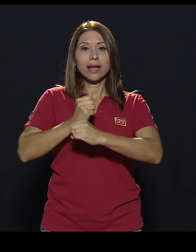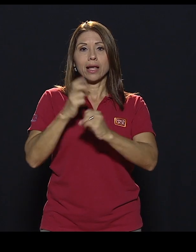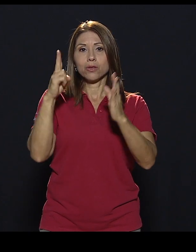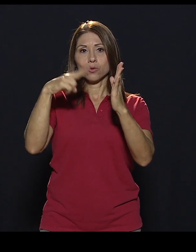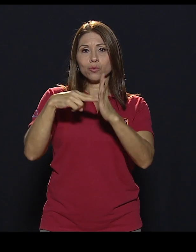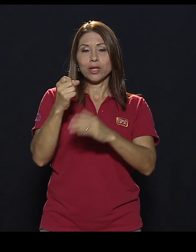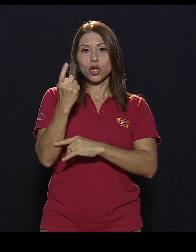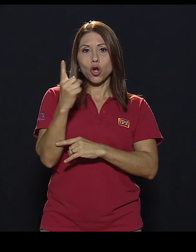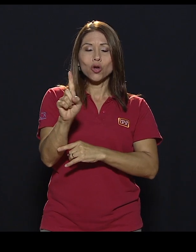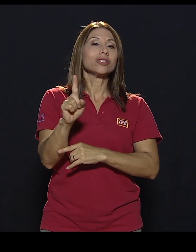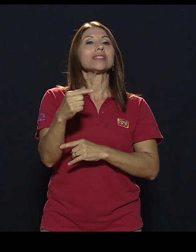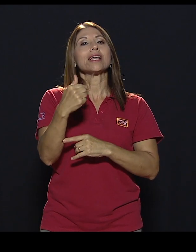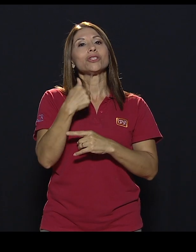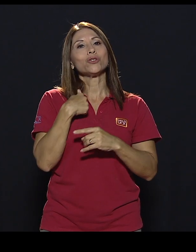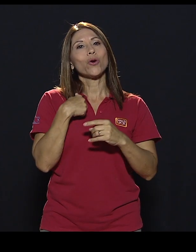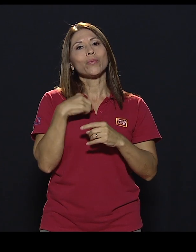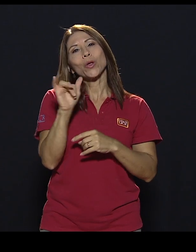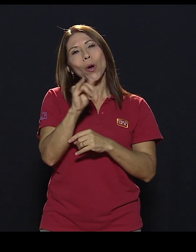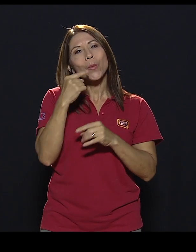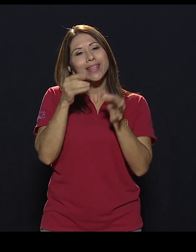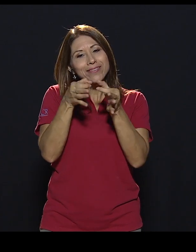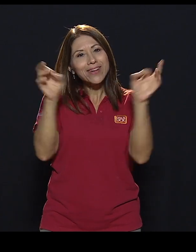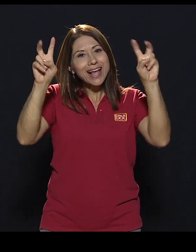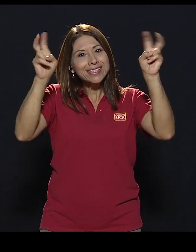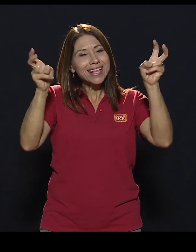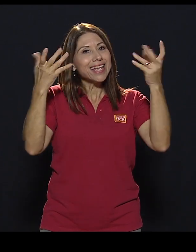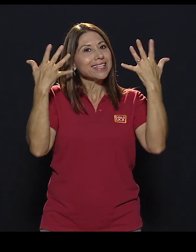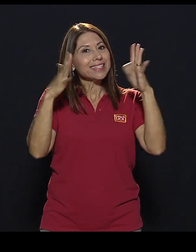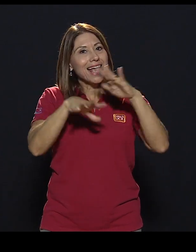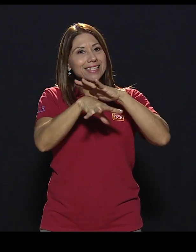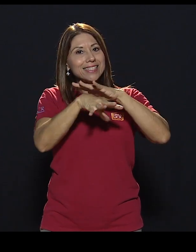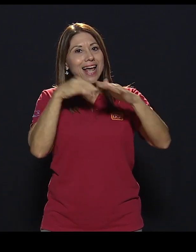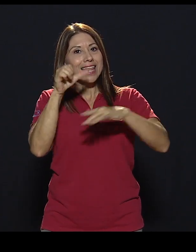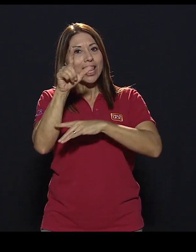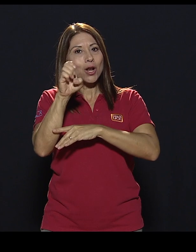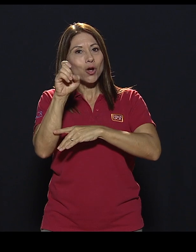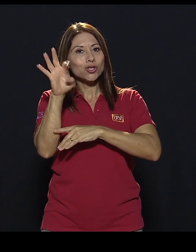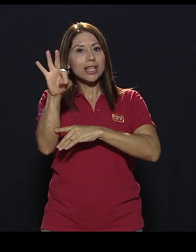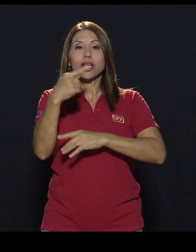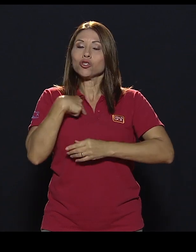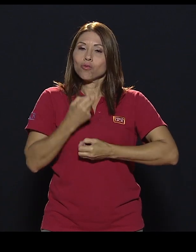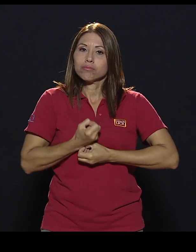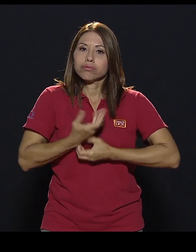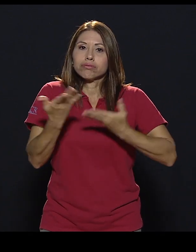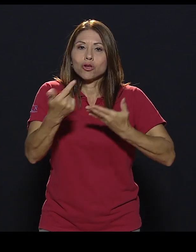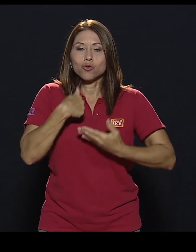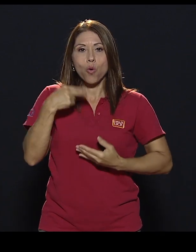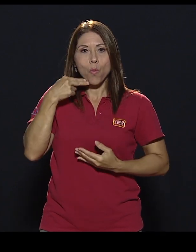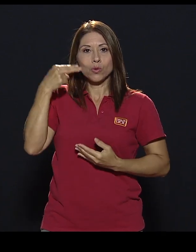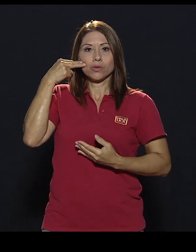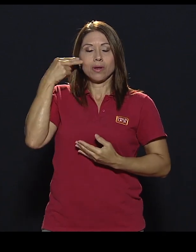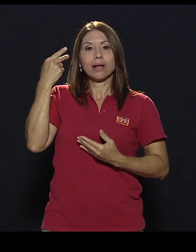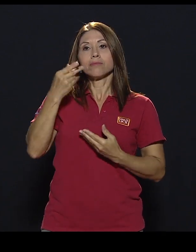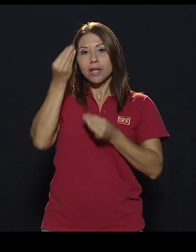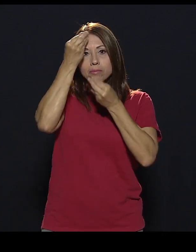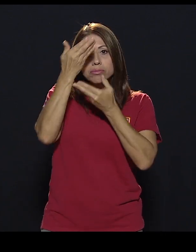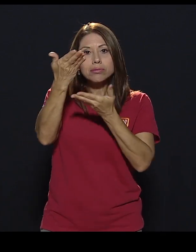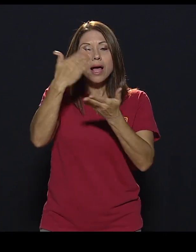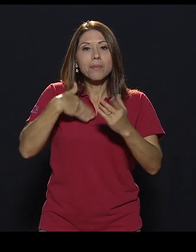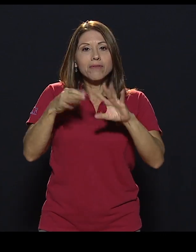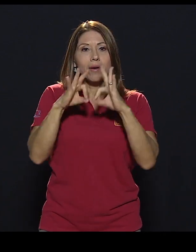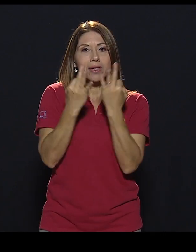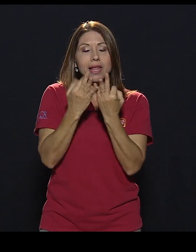como dicen, salí del clóset, ¿verdad? Y me declaré como homosexual a mi familia, a mis amigos, y eso fue